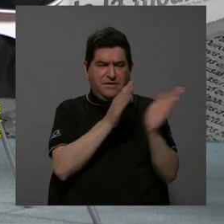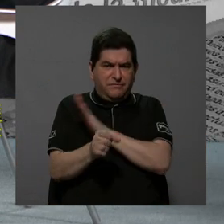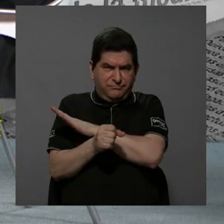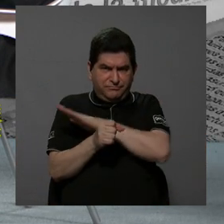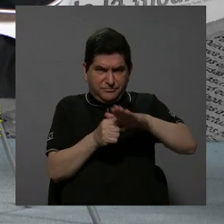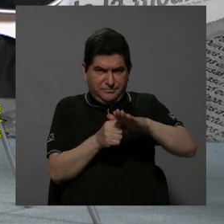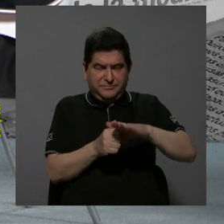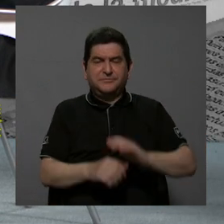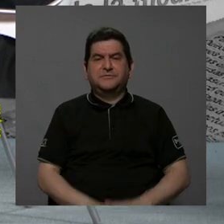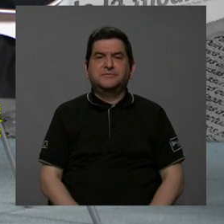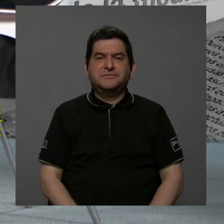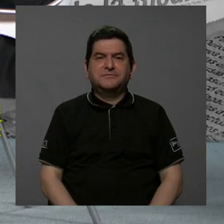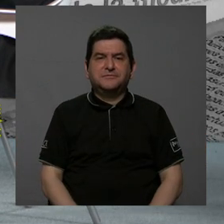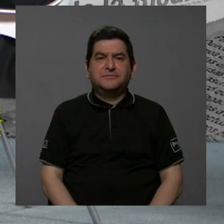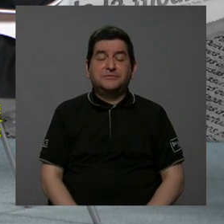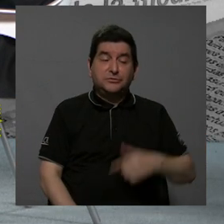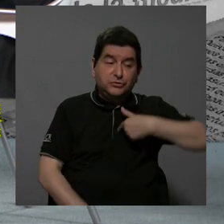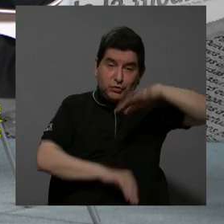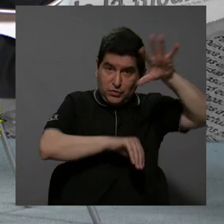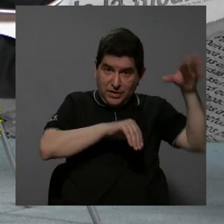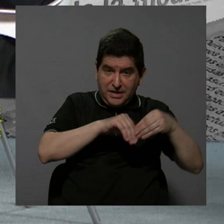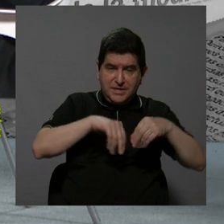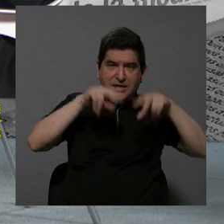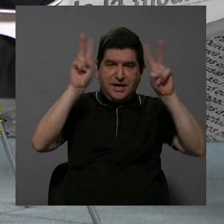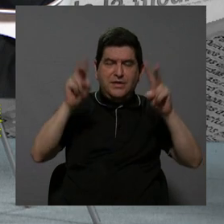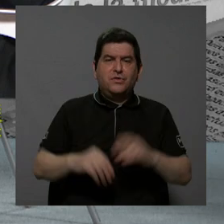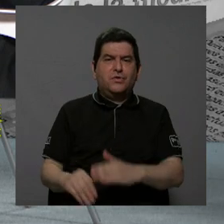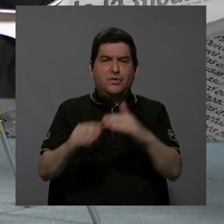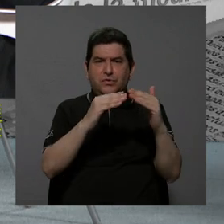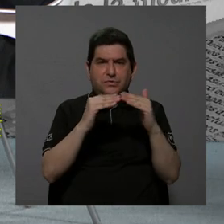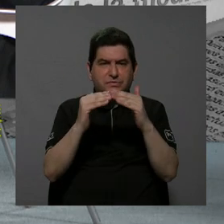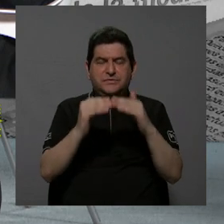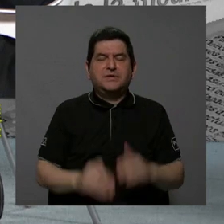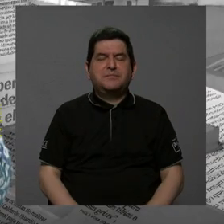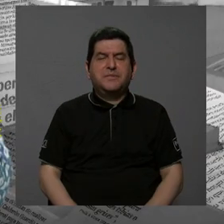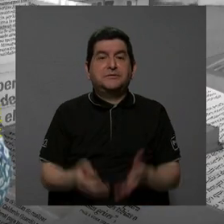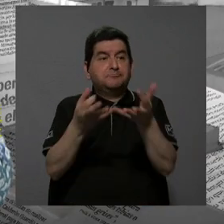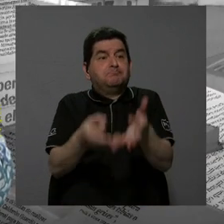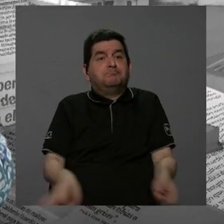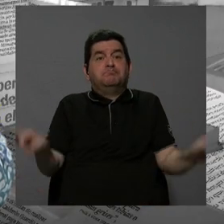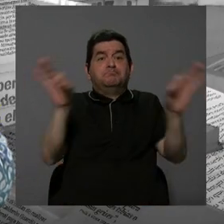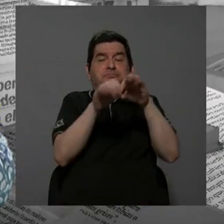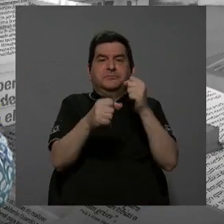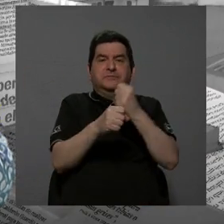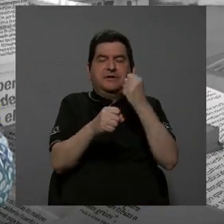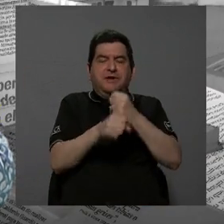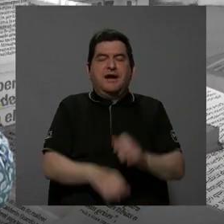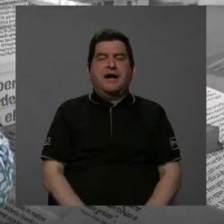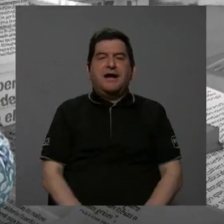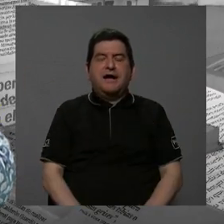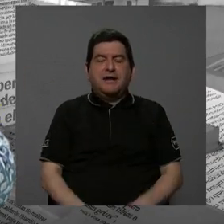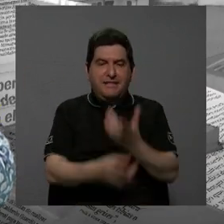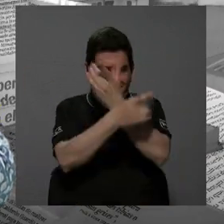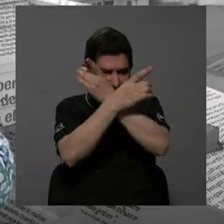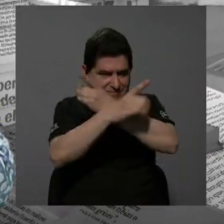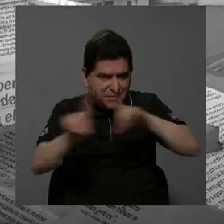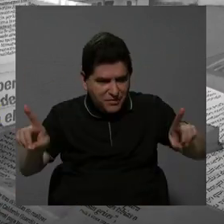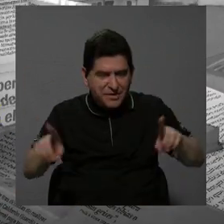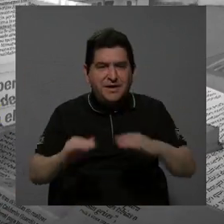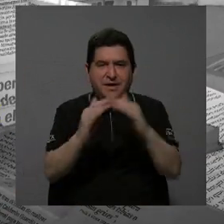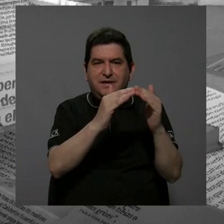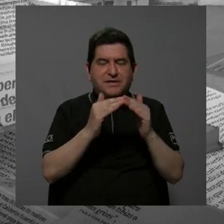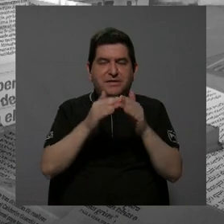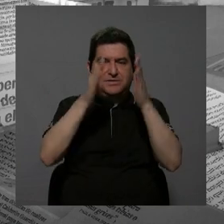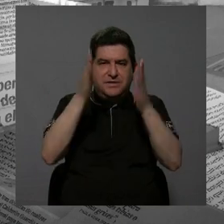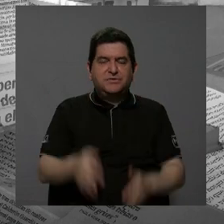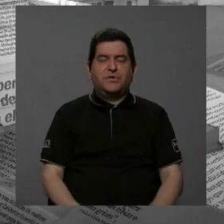en el cual agrego que los temas de ciudadanía son fundamentales para trabajar más en democracia, en una ciudadanía